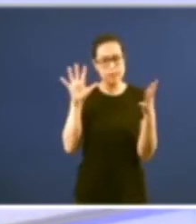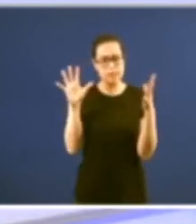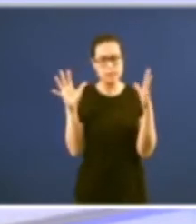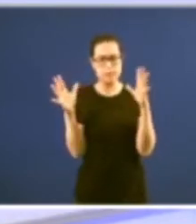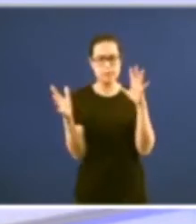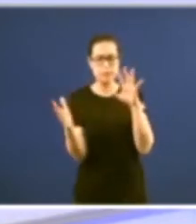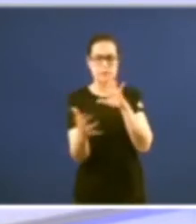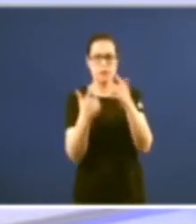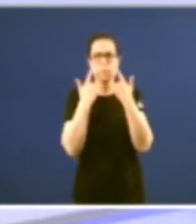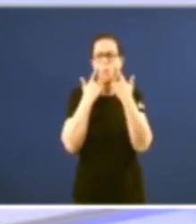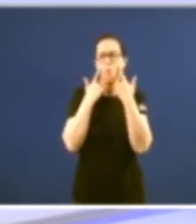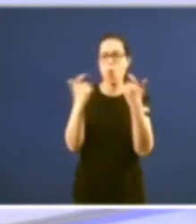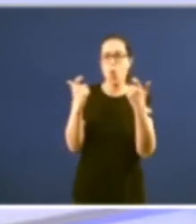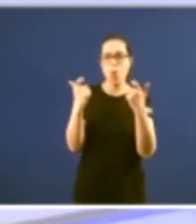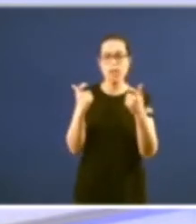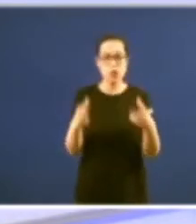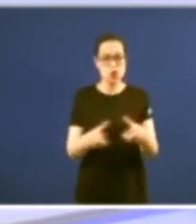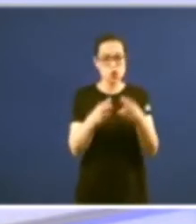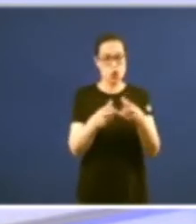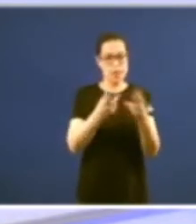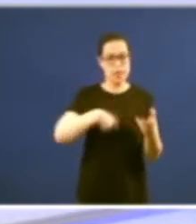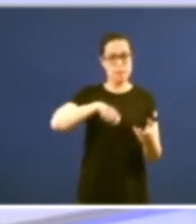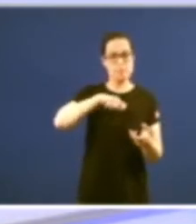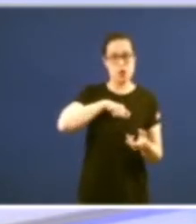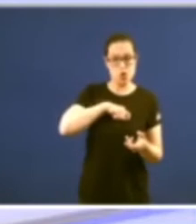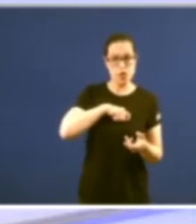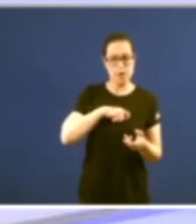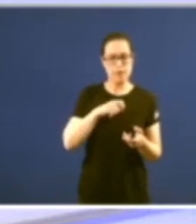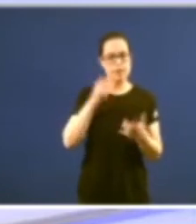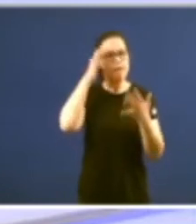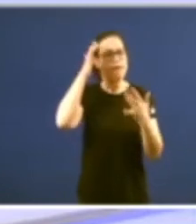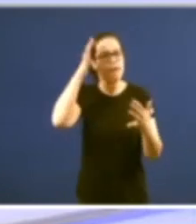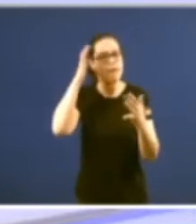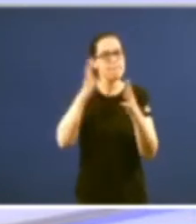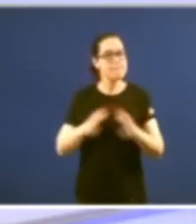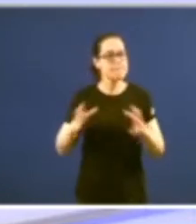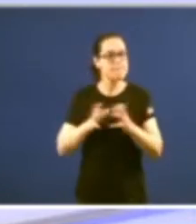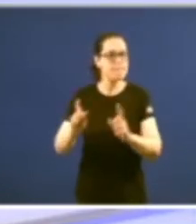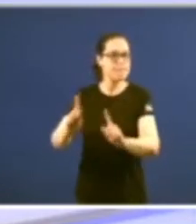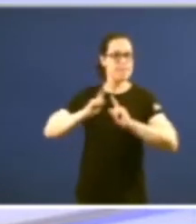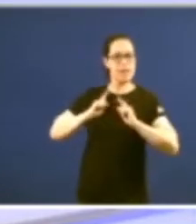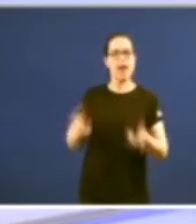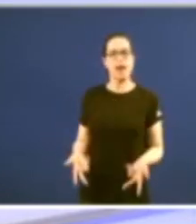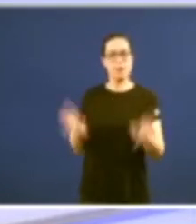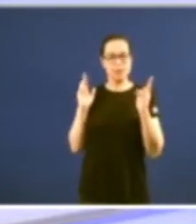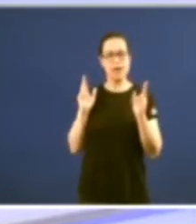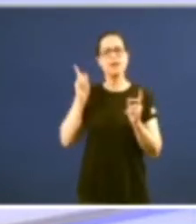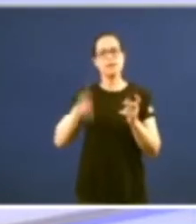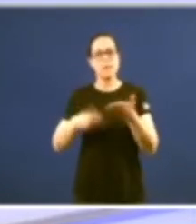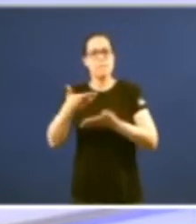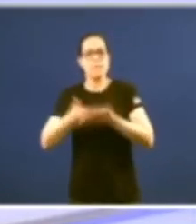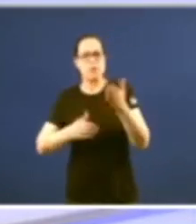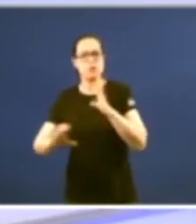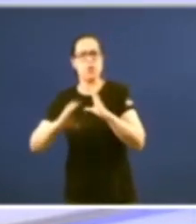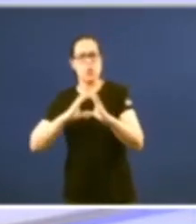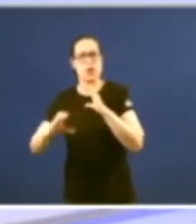unha evidente simbiose entre a sociedade española esperanzada na ansiada libertade e os medios de comunicación en